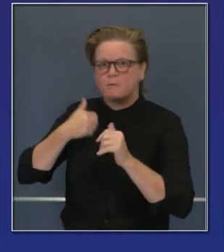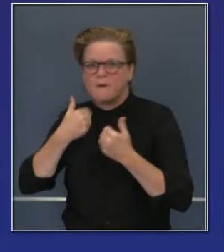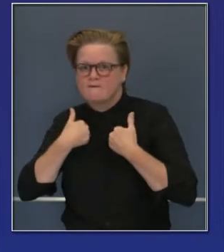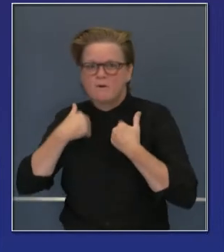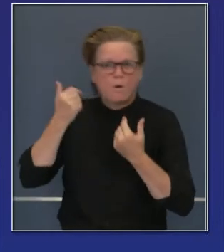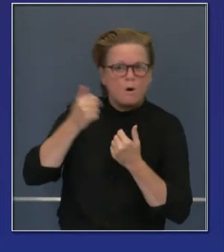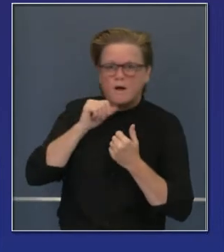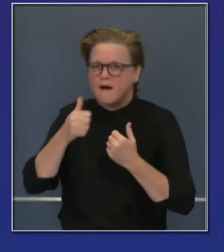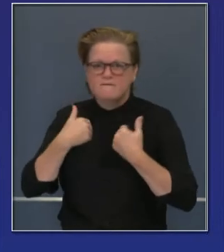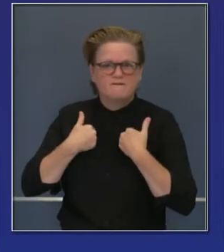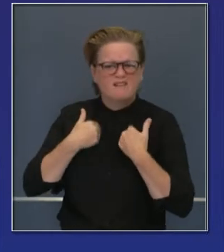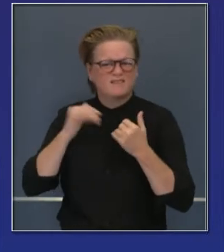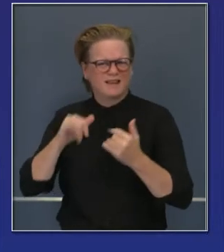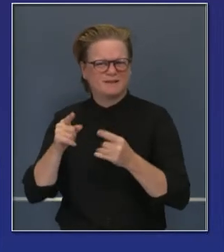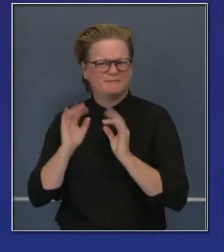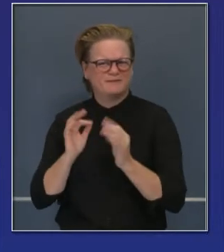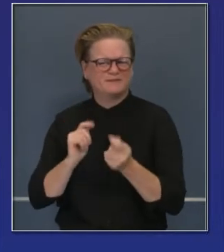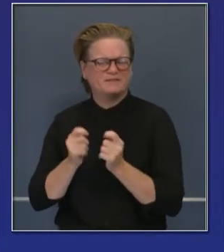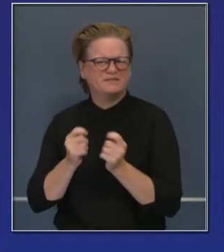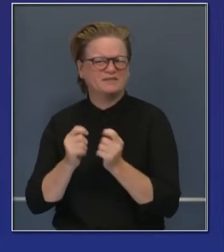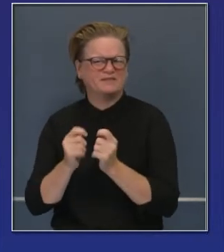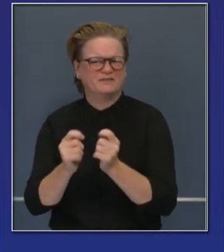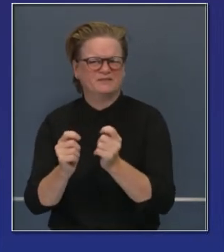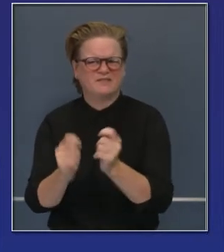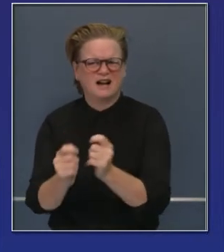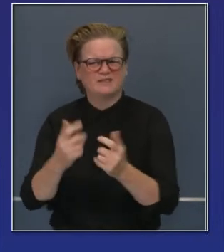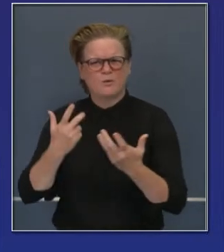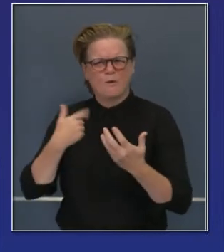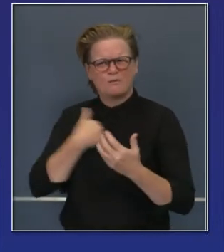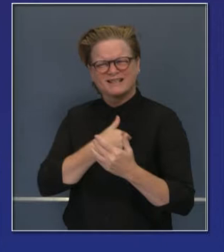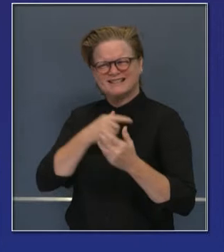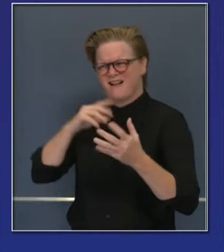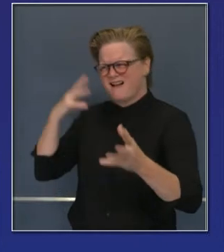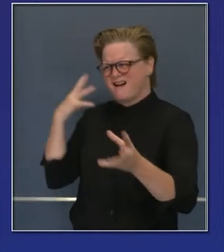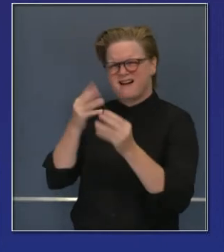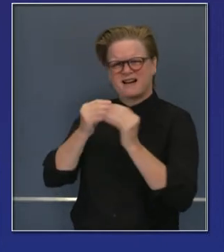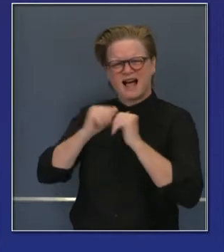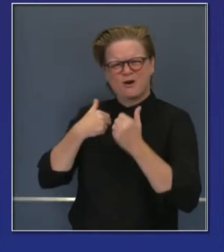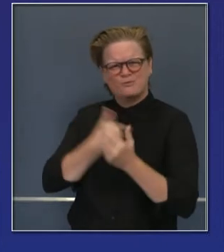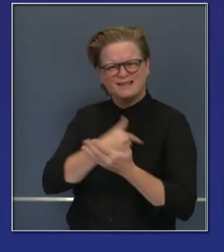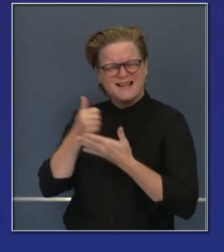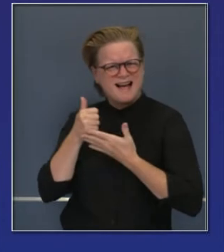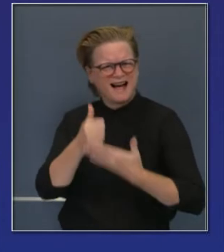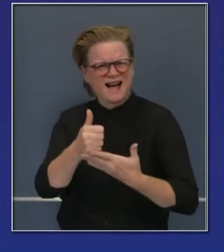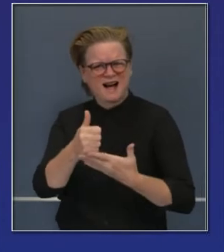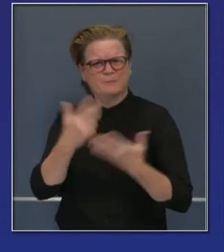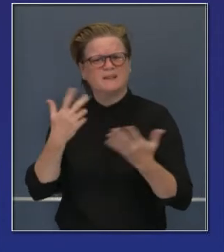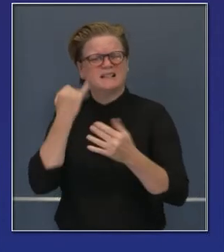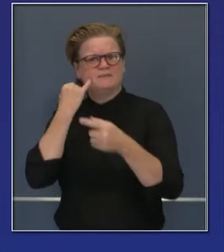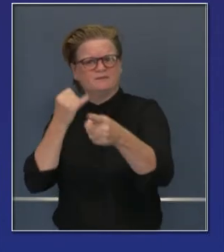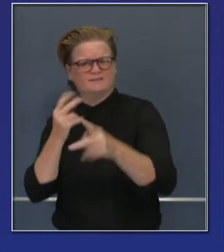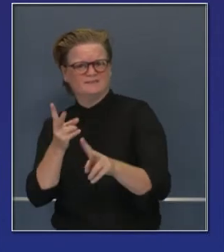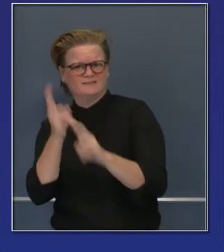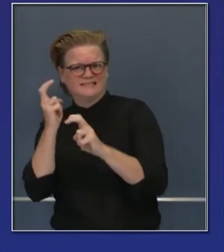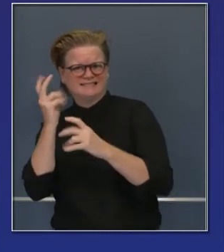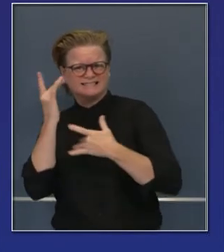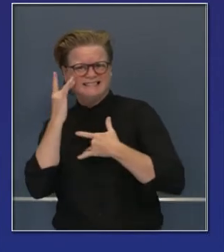aislamiento con ausencia con pago de sus trabajos, etcétera. Planes que hemos